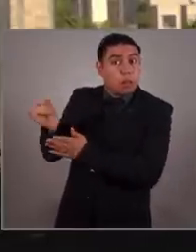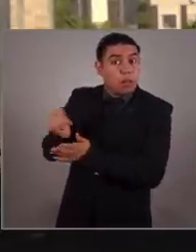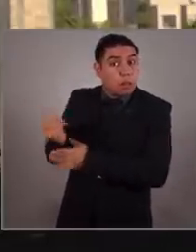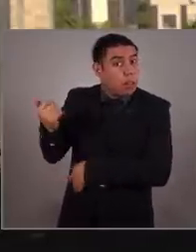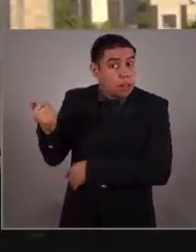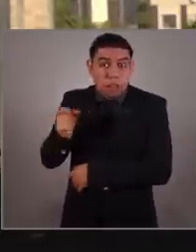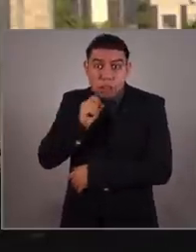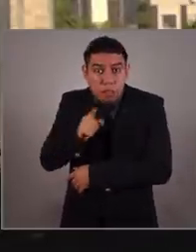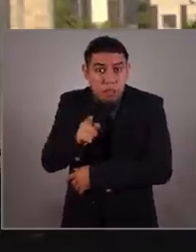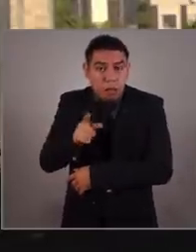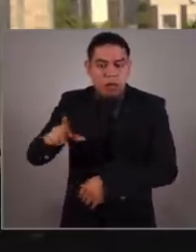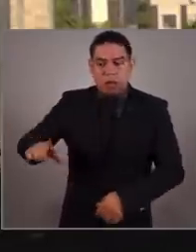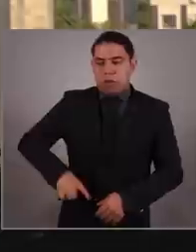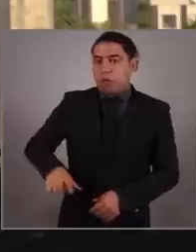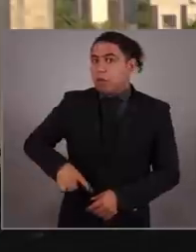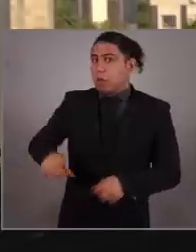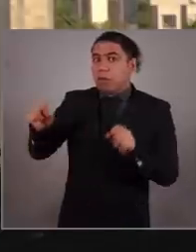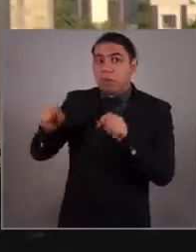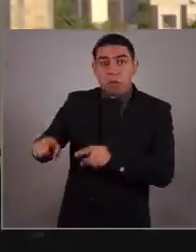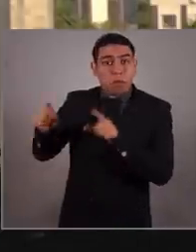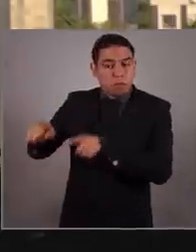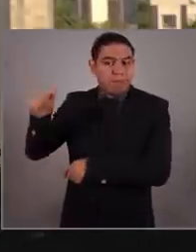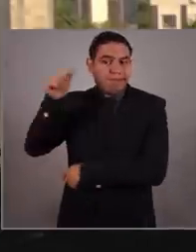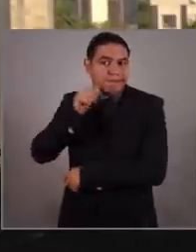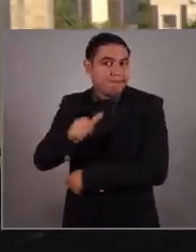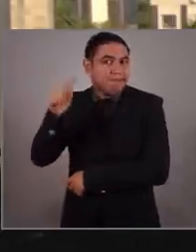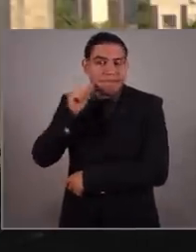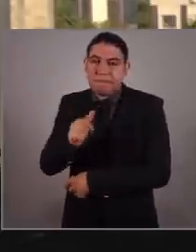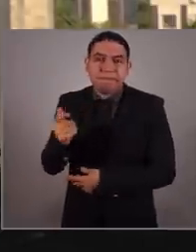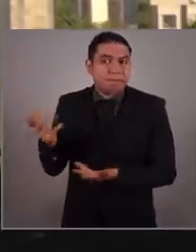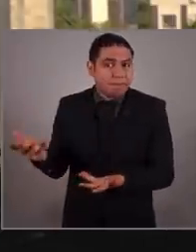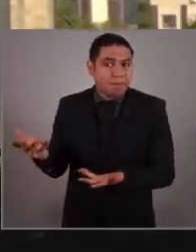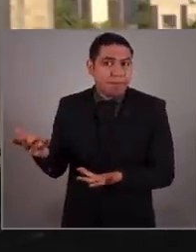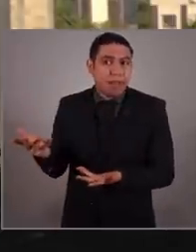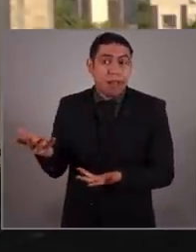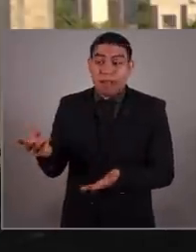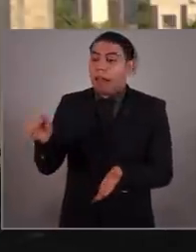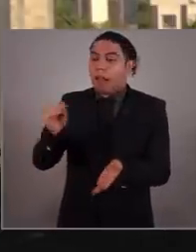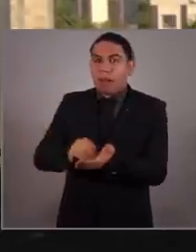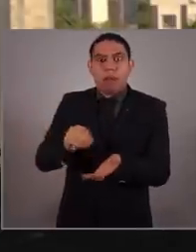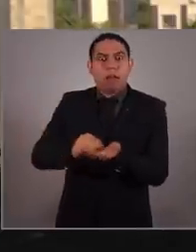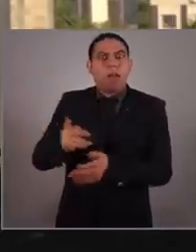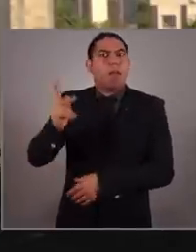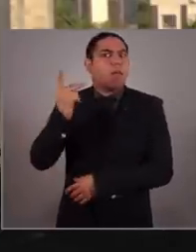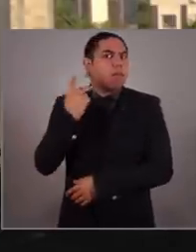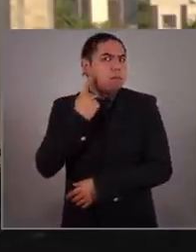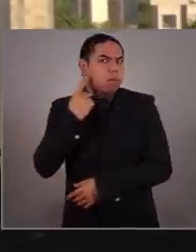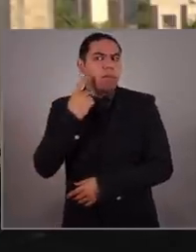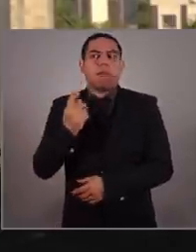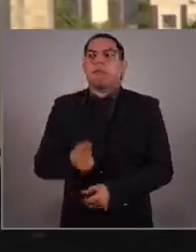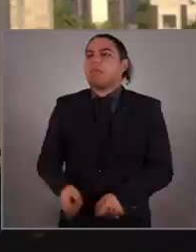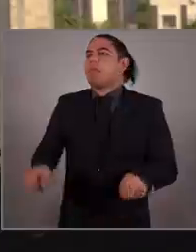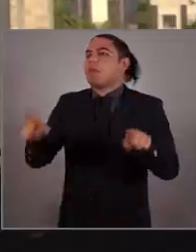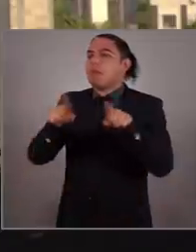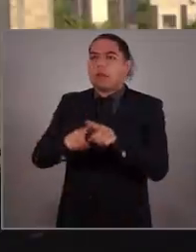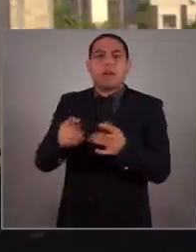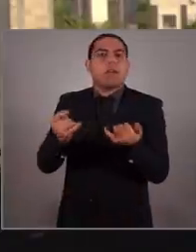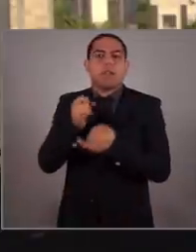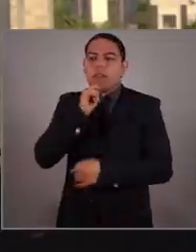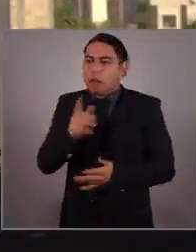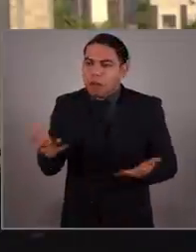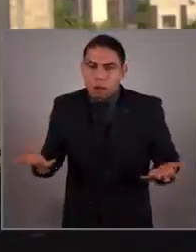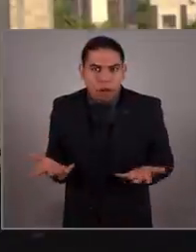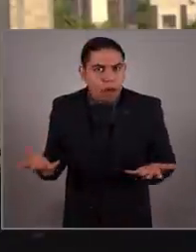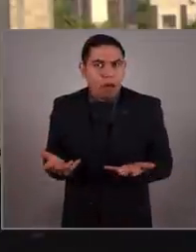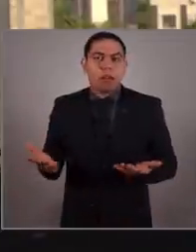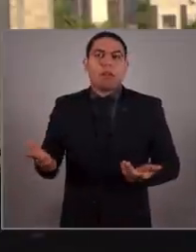siempre, si gobiernan los mismos de siempre y si se mantienen las mismas políticas, las